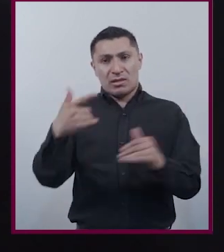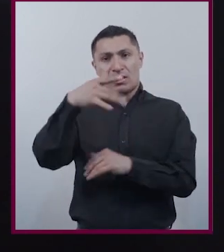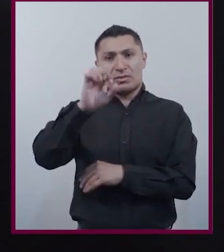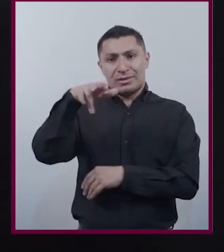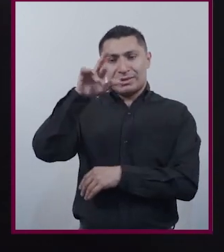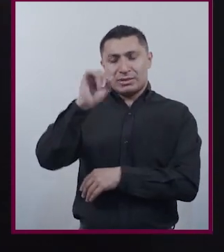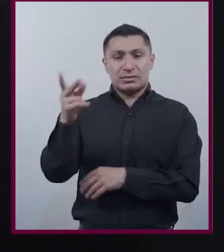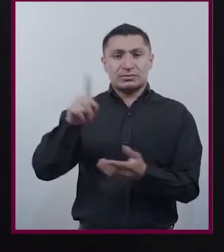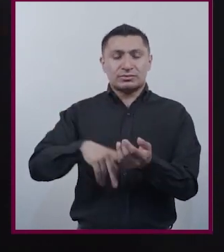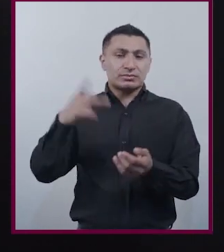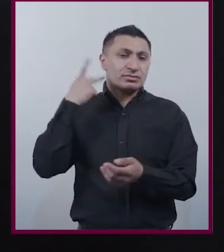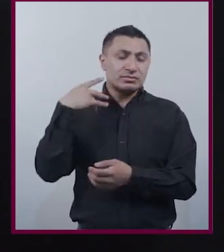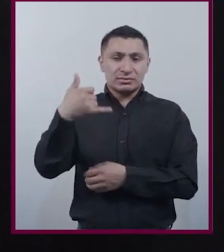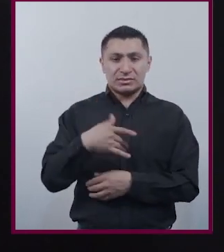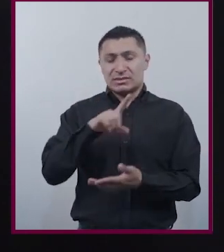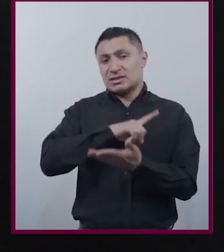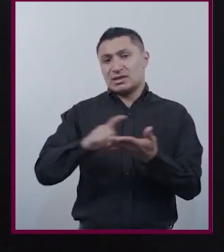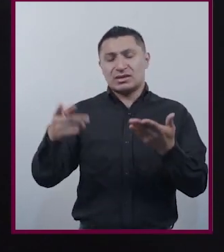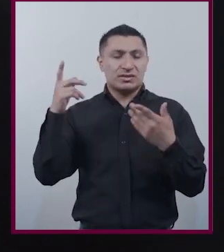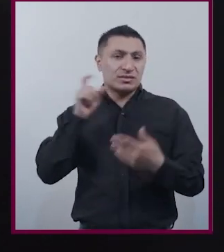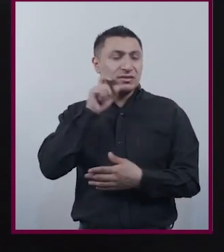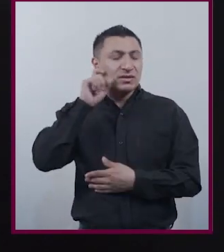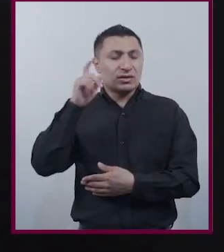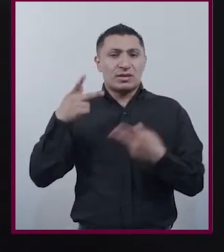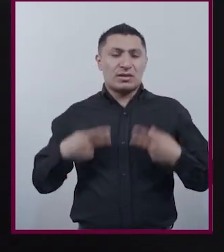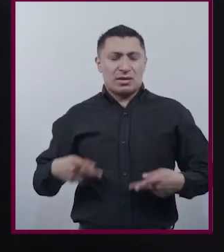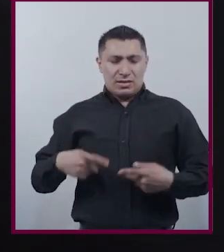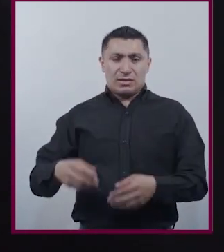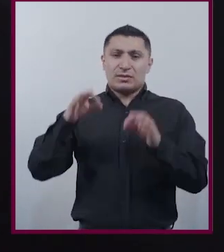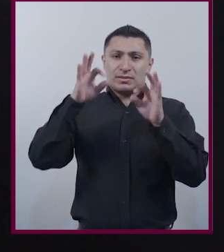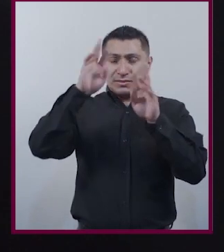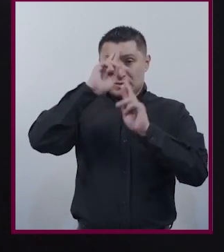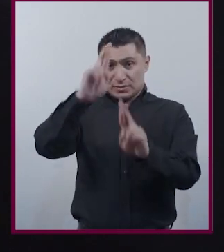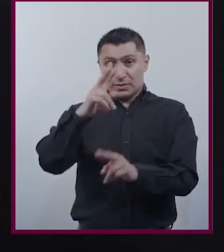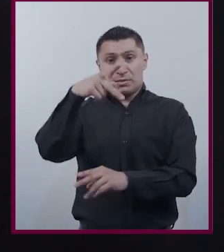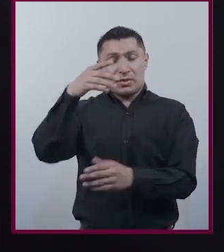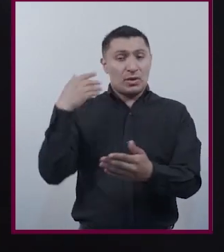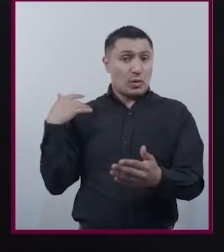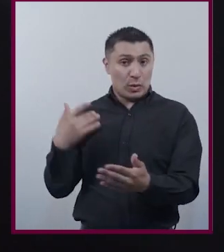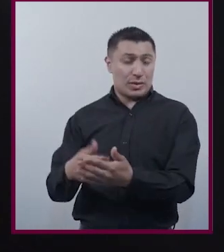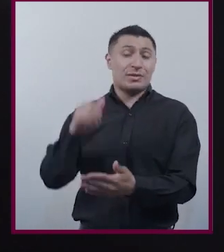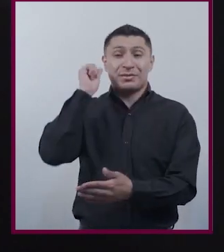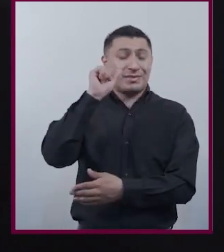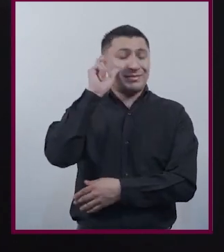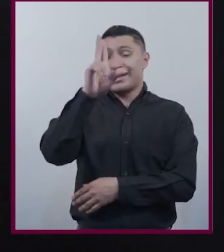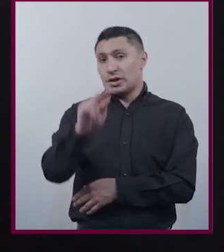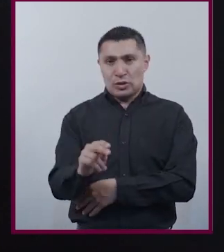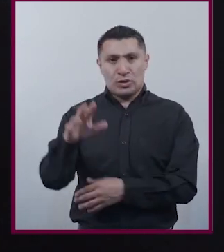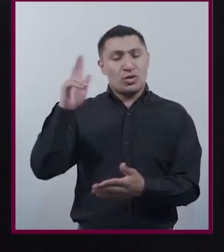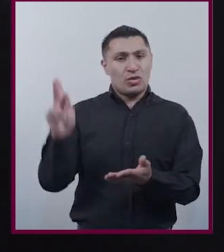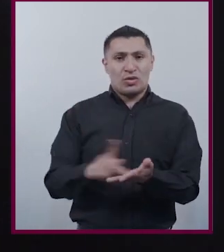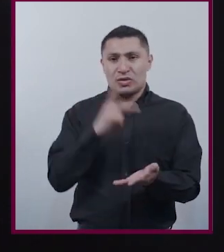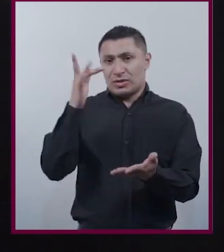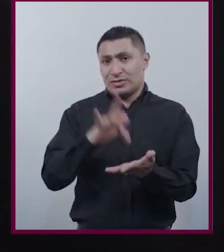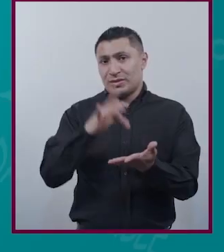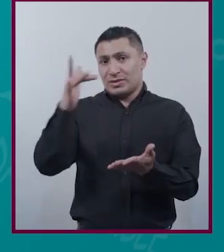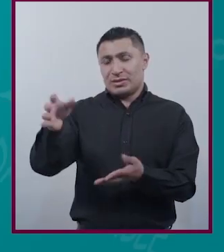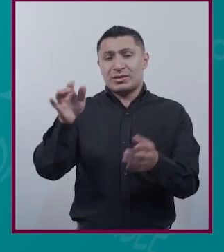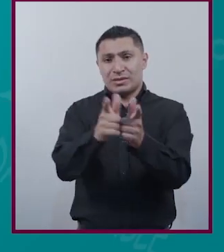sus políticas Y se ocupa ampliamente de los derechos sexuales de la población Pero no siempre fue así Nuevamente, se lo debemos al